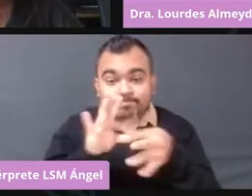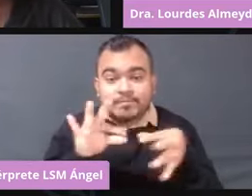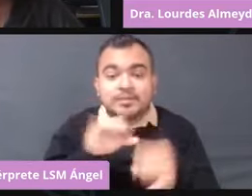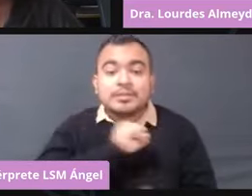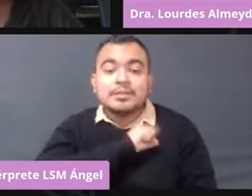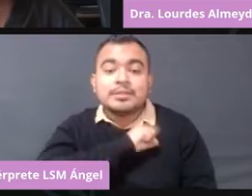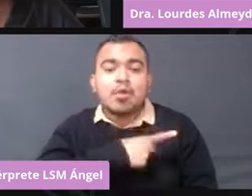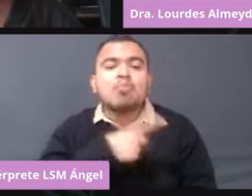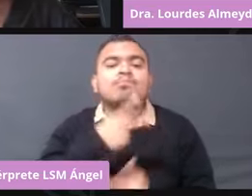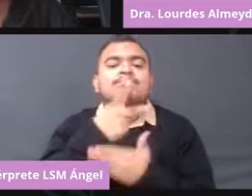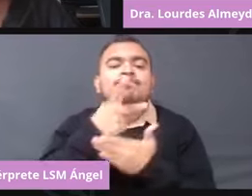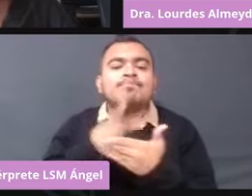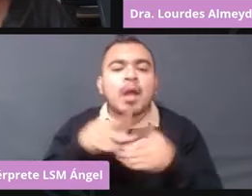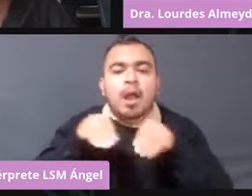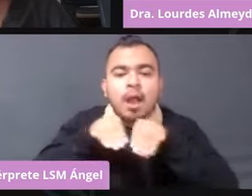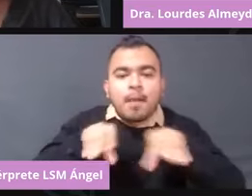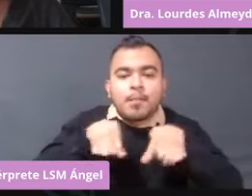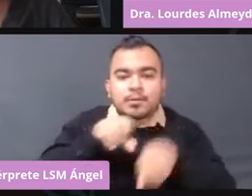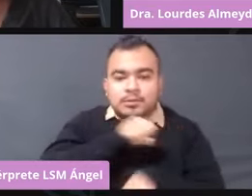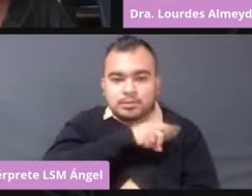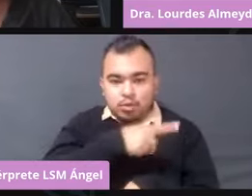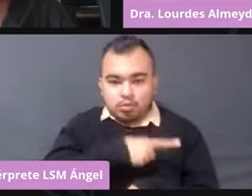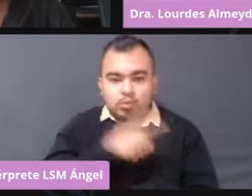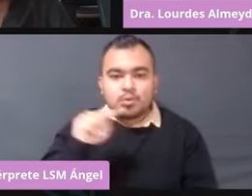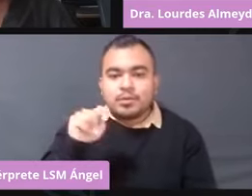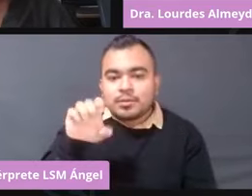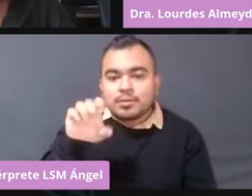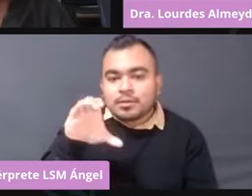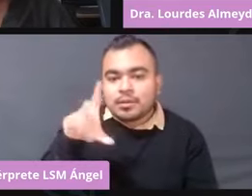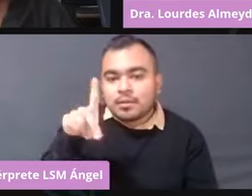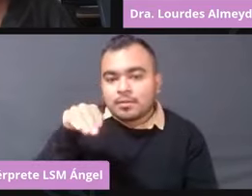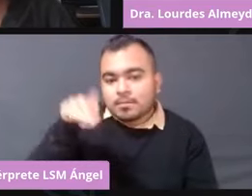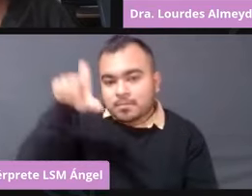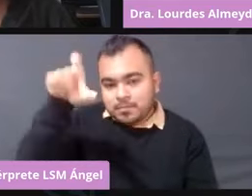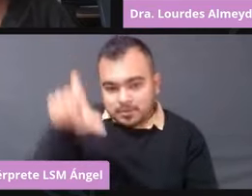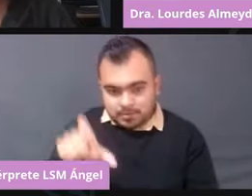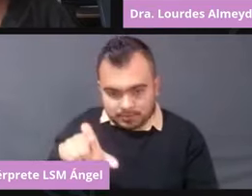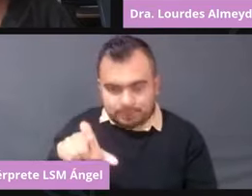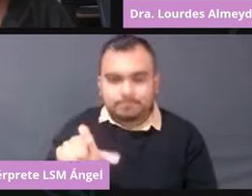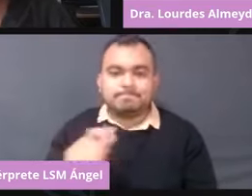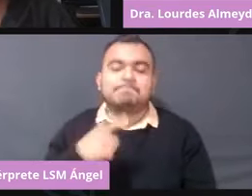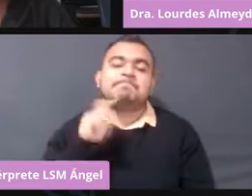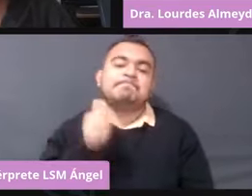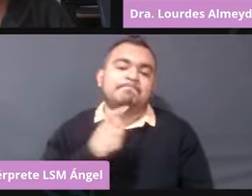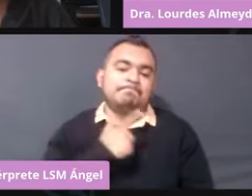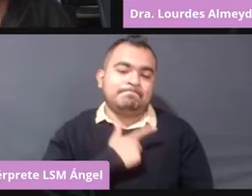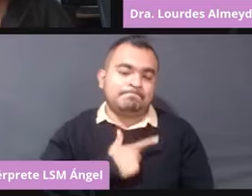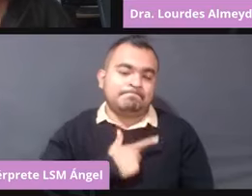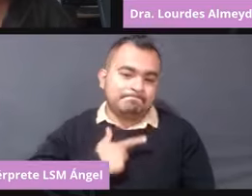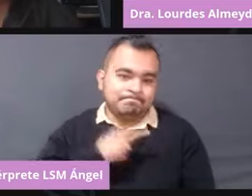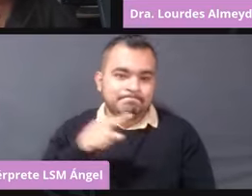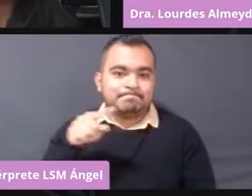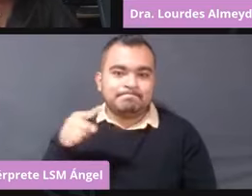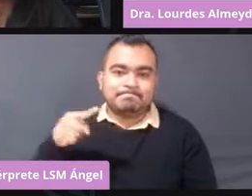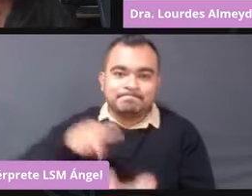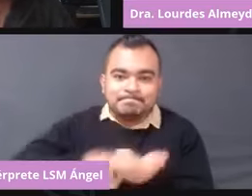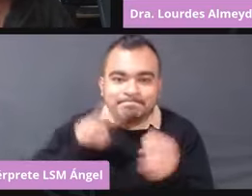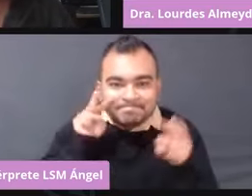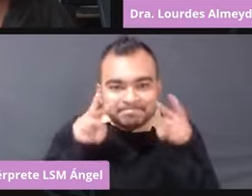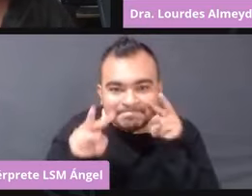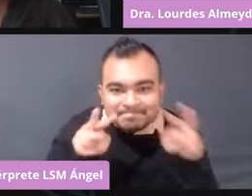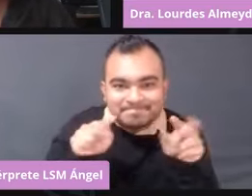de salud del Tribunal Electoral de la Ciudad de México. Es un gusto que nos sintonicen para un tema